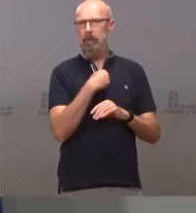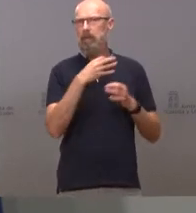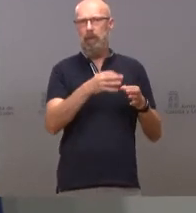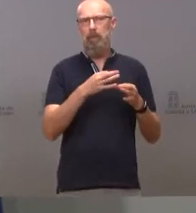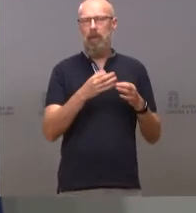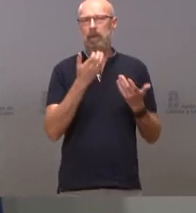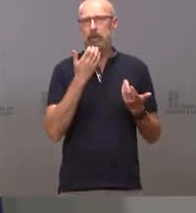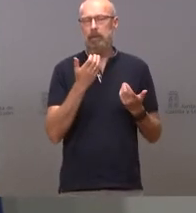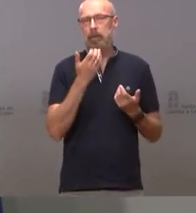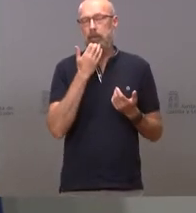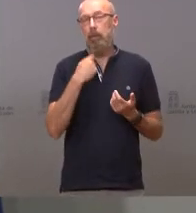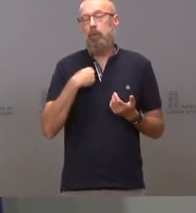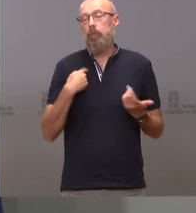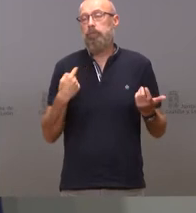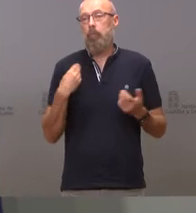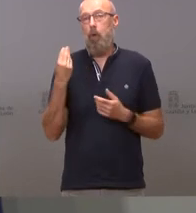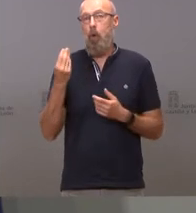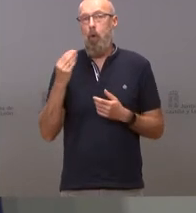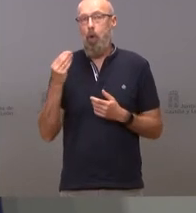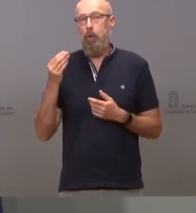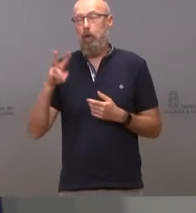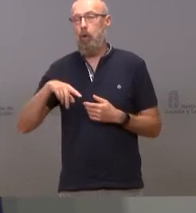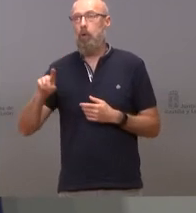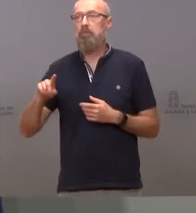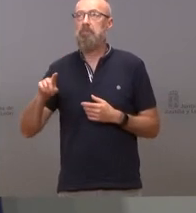como soy joven pues a mí no me va a pasar nada.